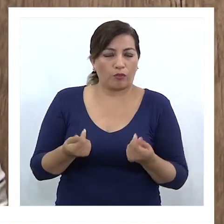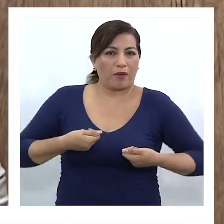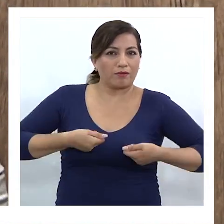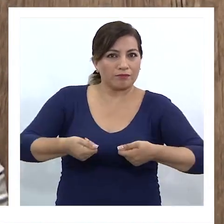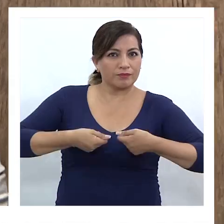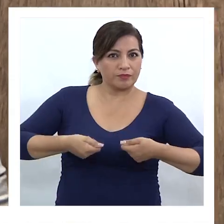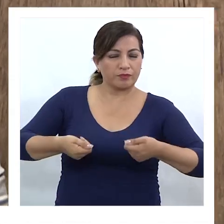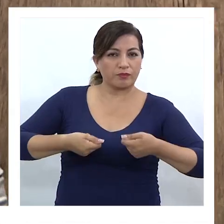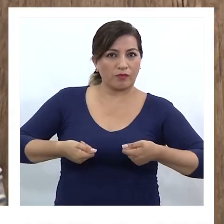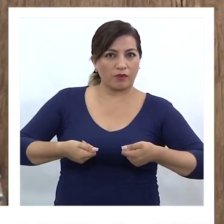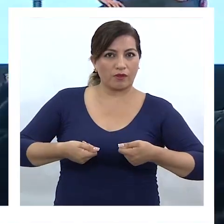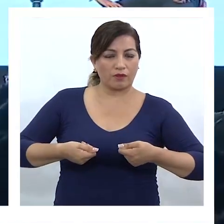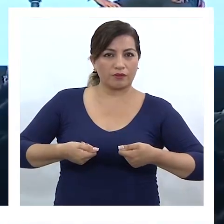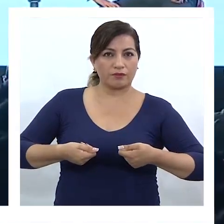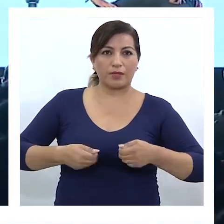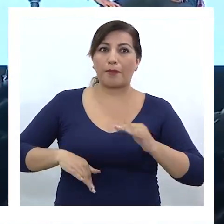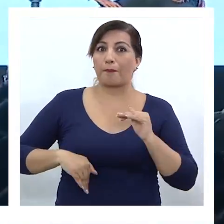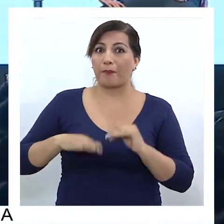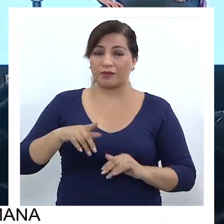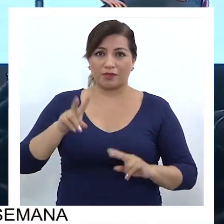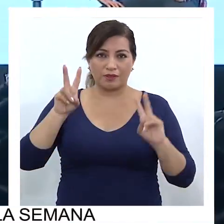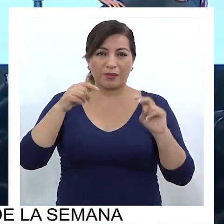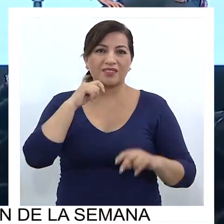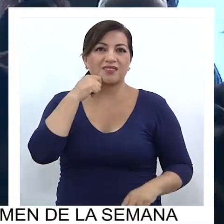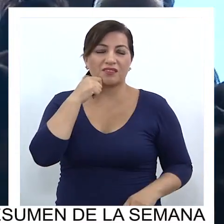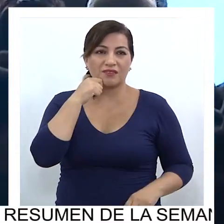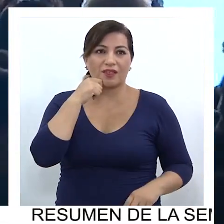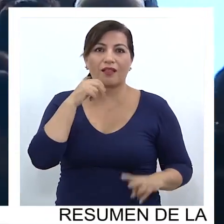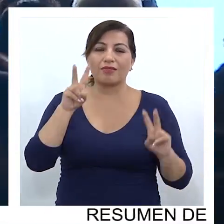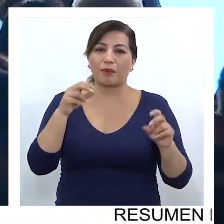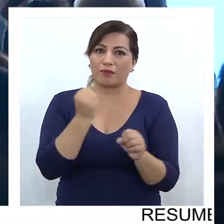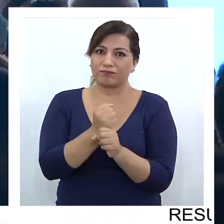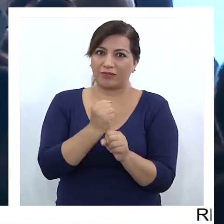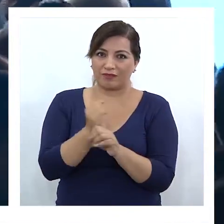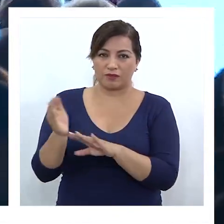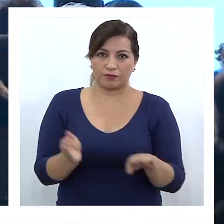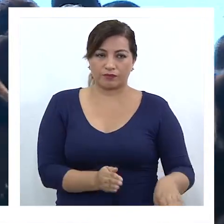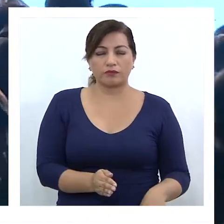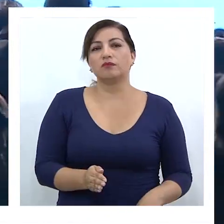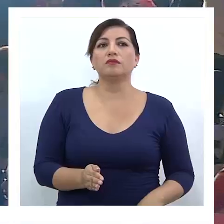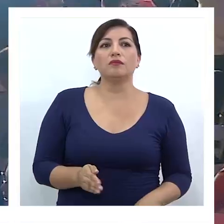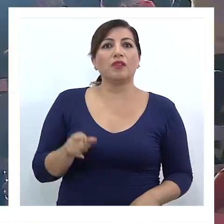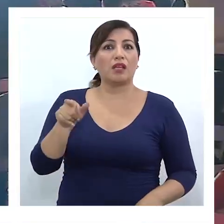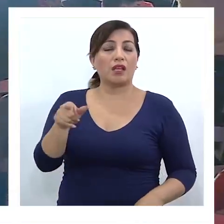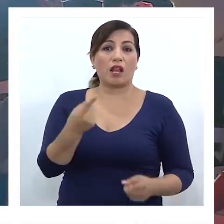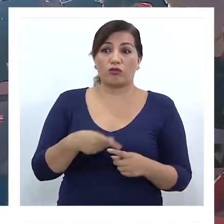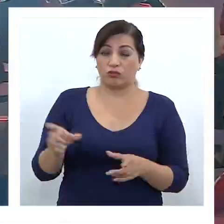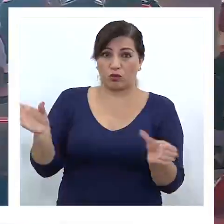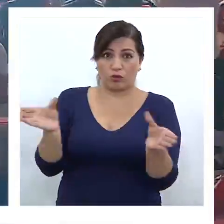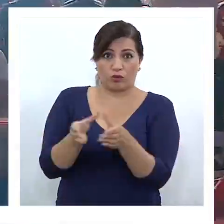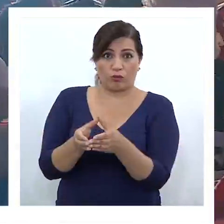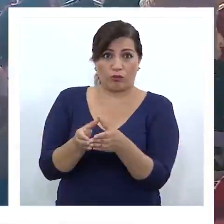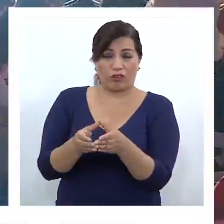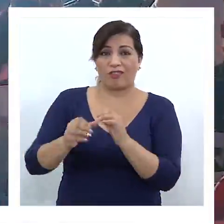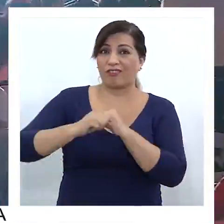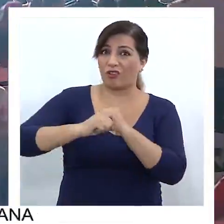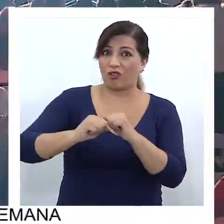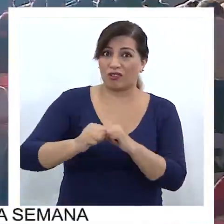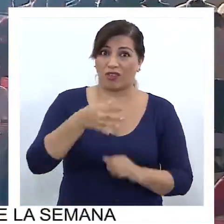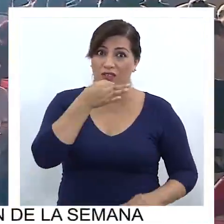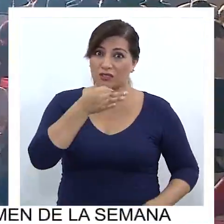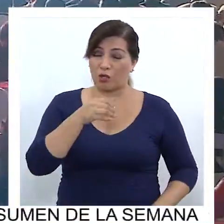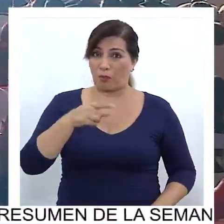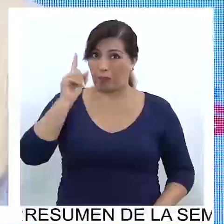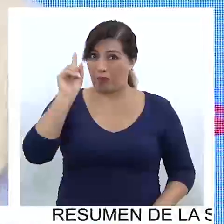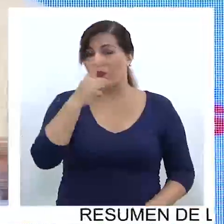de la inversión económica y sobre todo de lo que significa el aumento del empleo. Por su parte, la oposición es clara en expresar que fue un primer año de